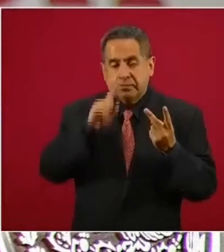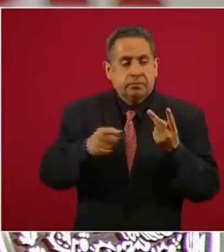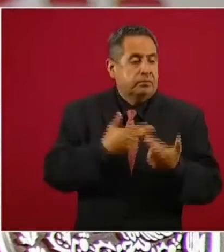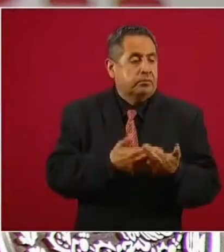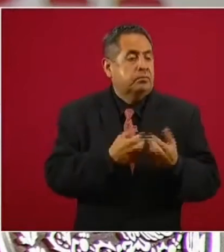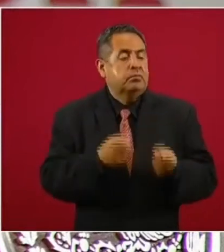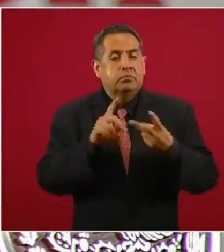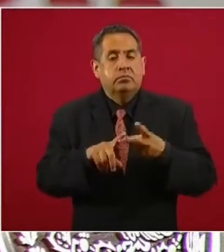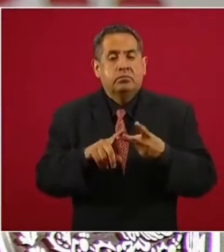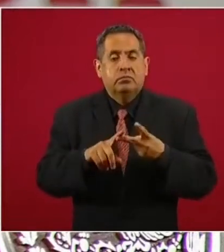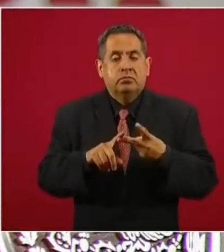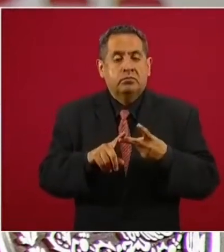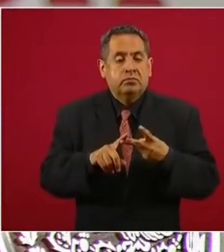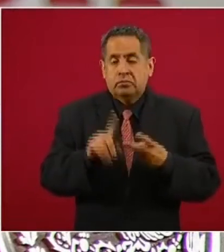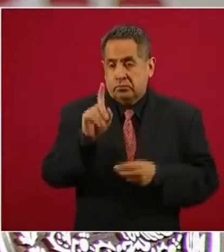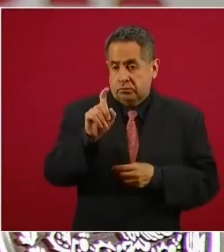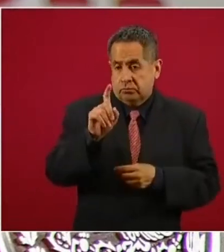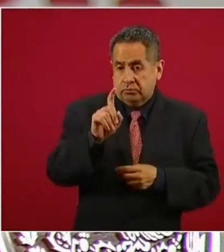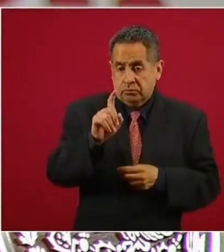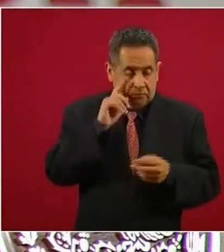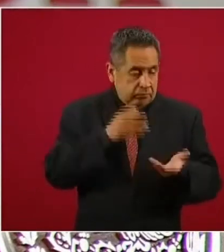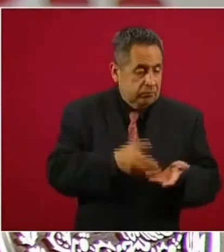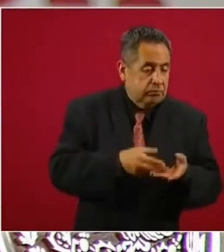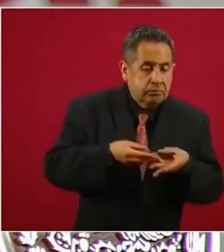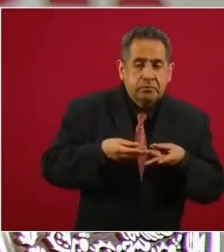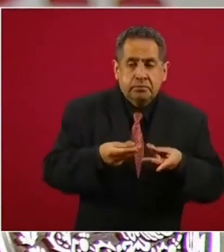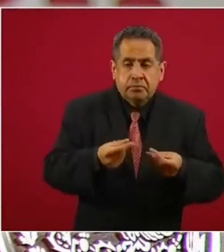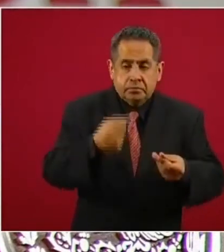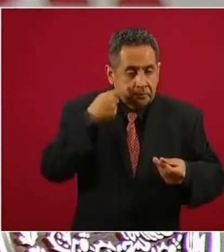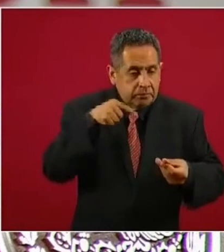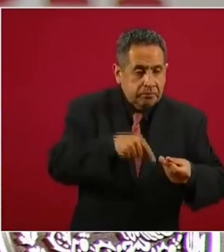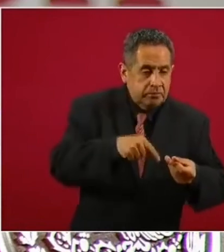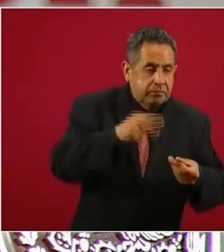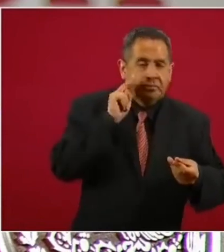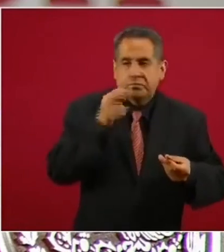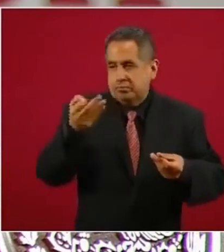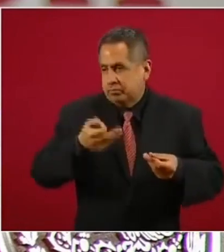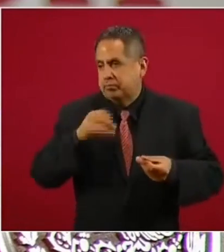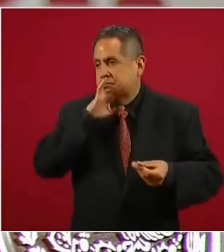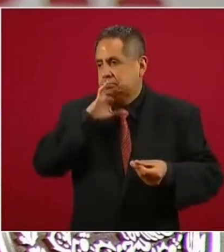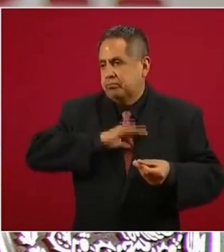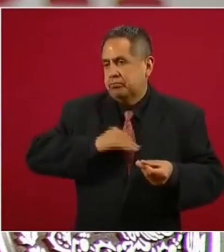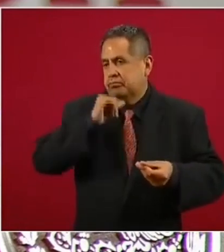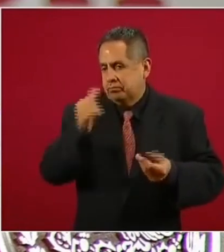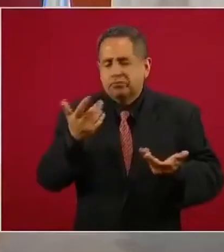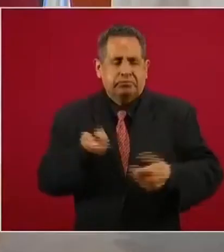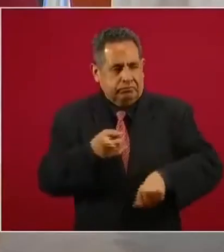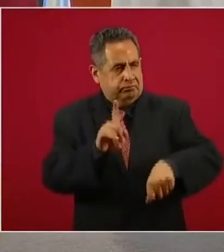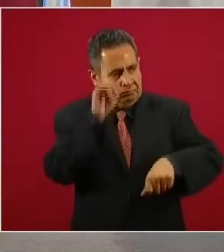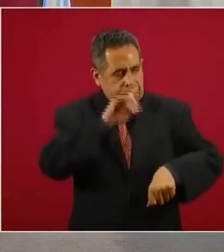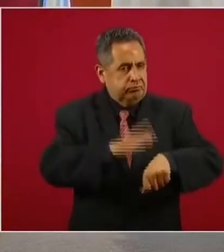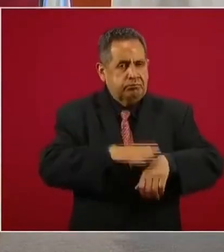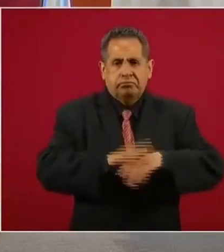la calidad del agua, de la descarga, para demostrar que no va contaminada. Estas recomendaciones también ya fueron